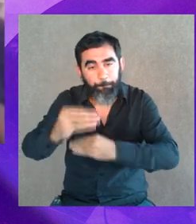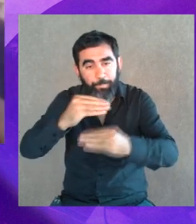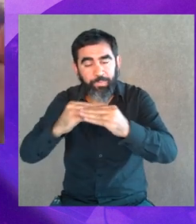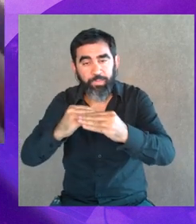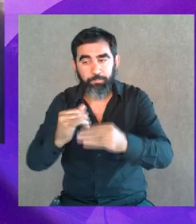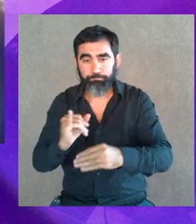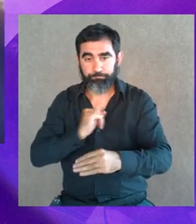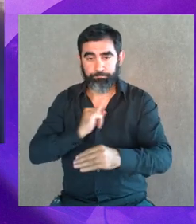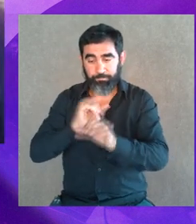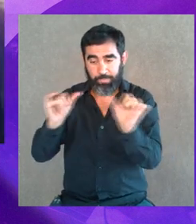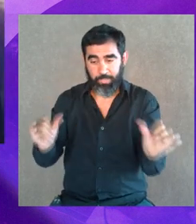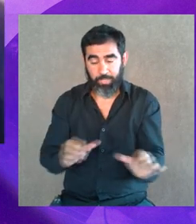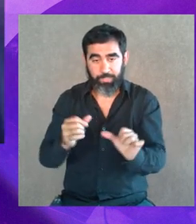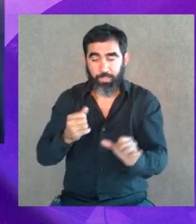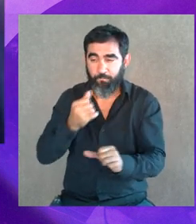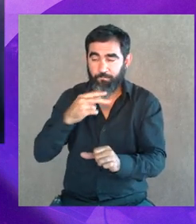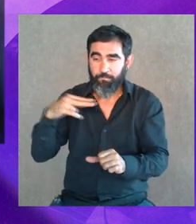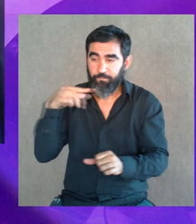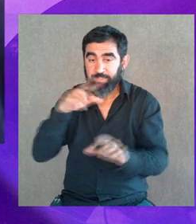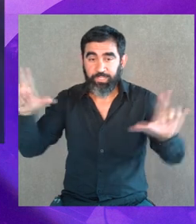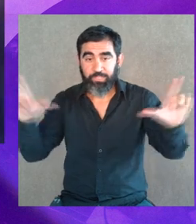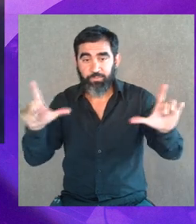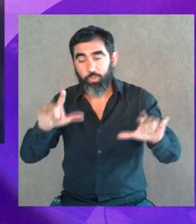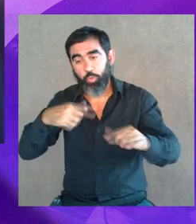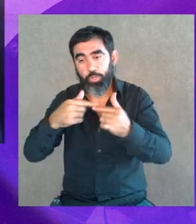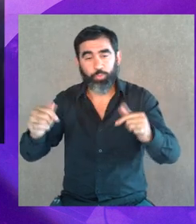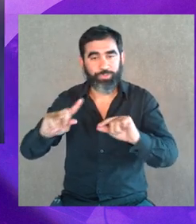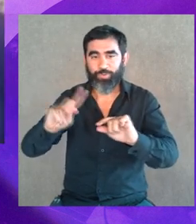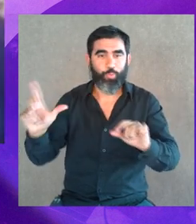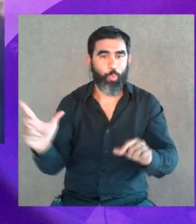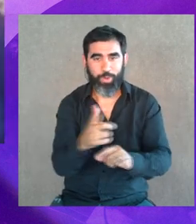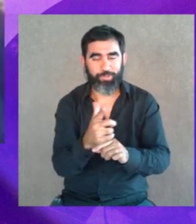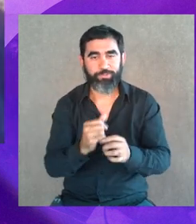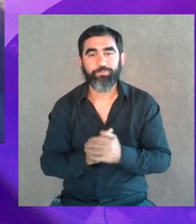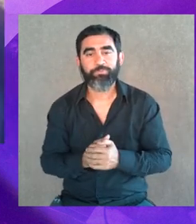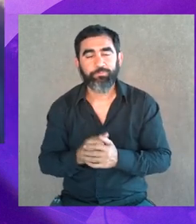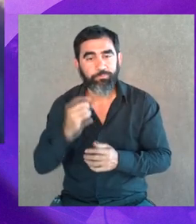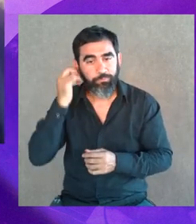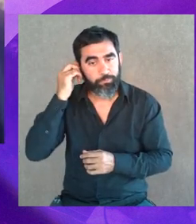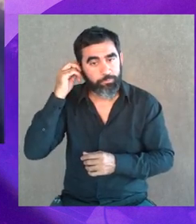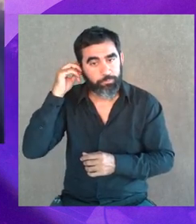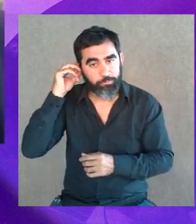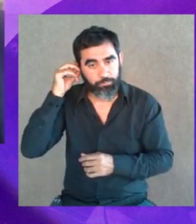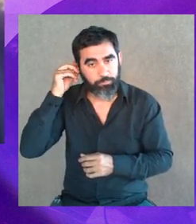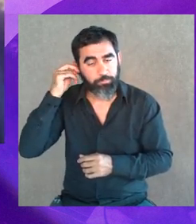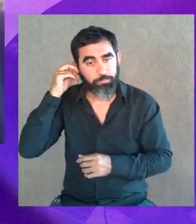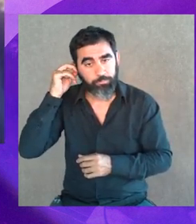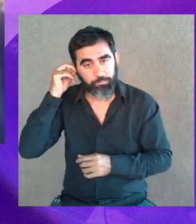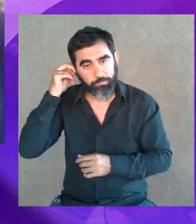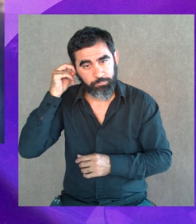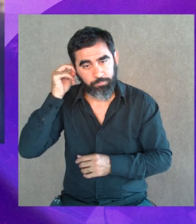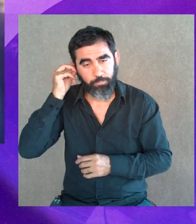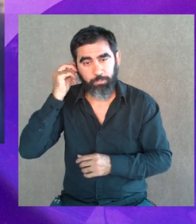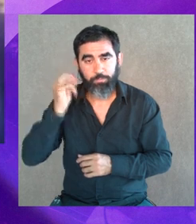identificación que se genera con la ficción no lo genera ningún otro género. Claro. Entonces, la cultura,